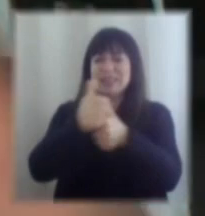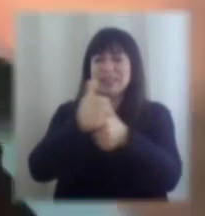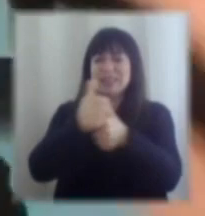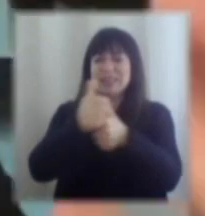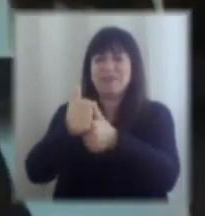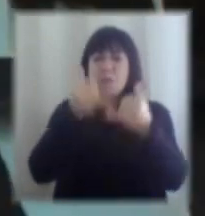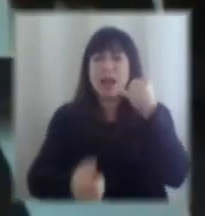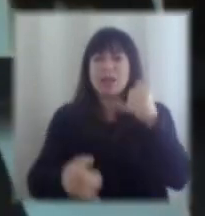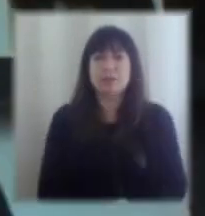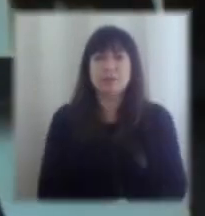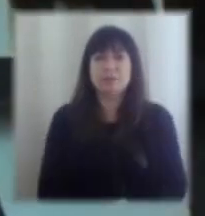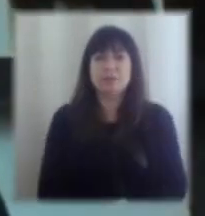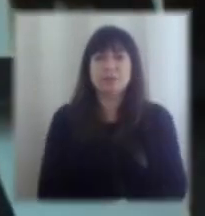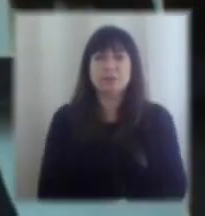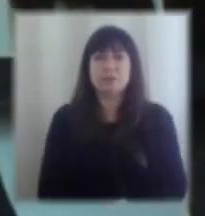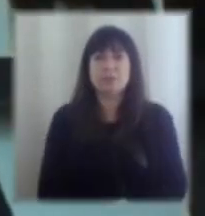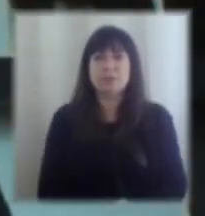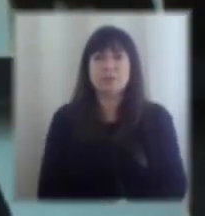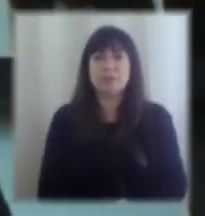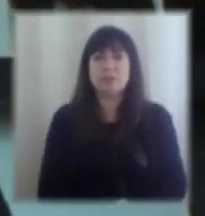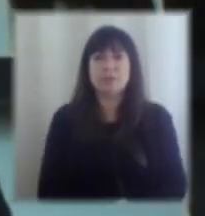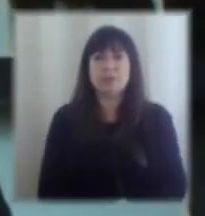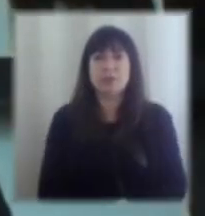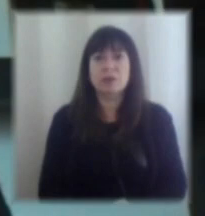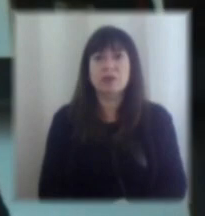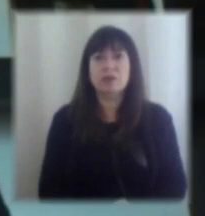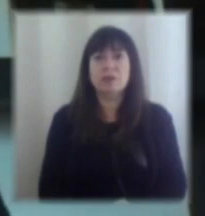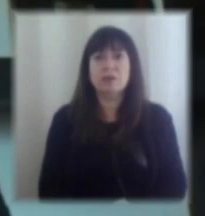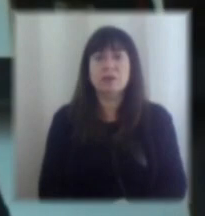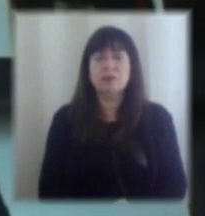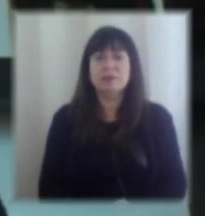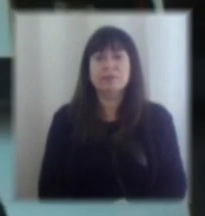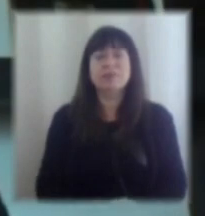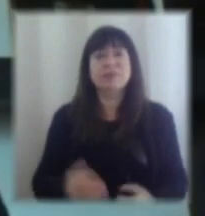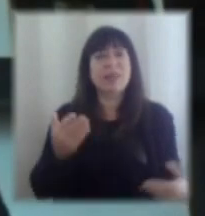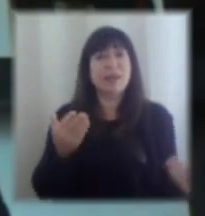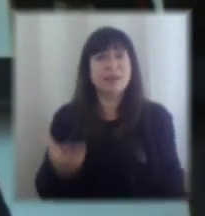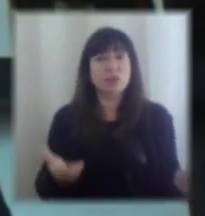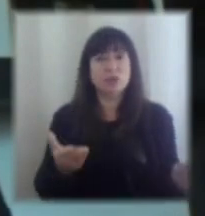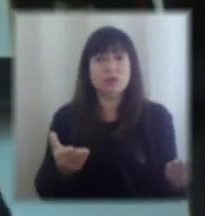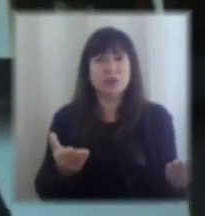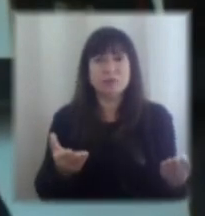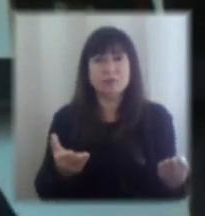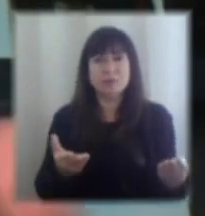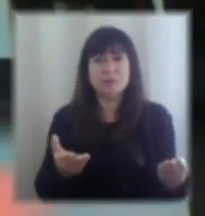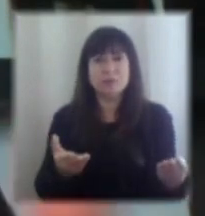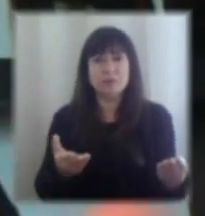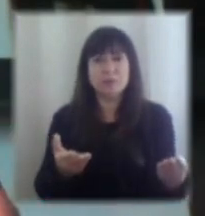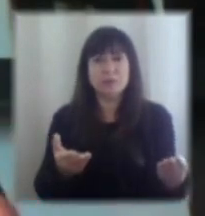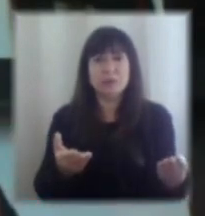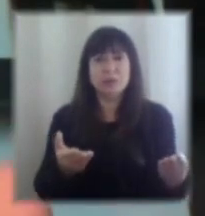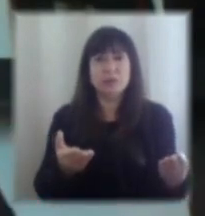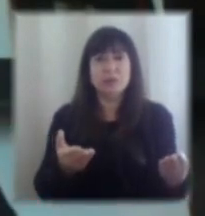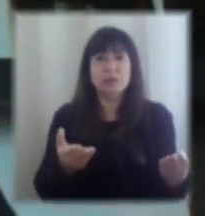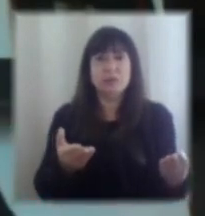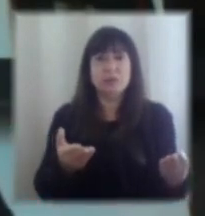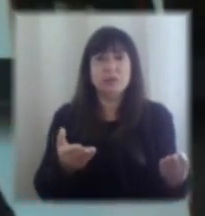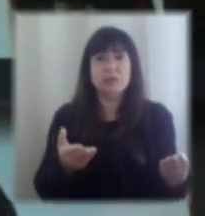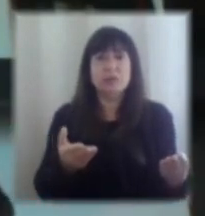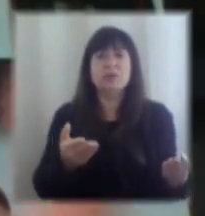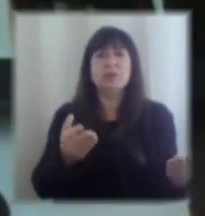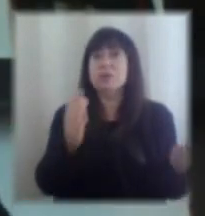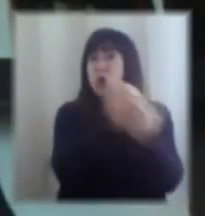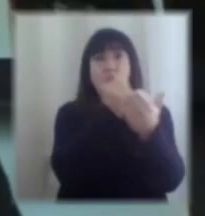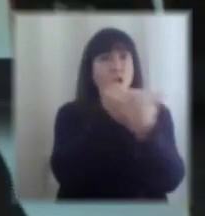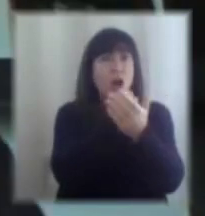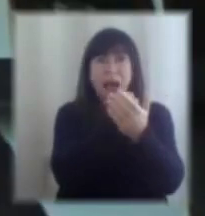imposibilitan la discusión de temas de más de largo plazo. Entonces, en otras palabras, por así decirlo, si no logramos quedar